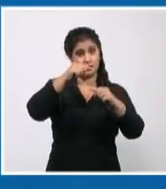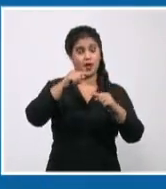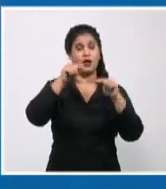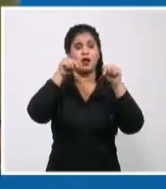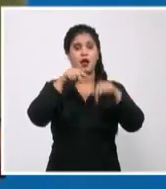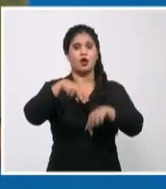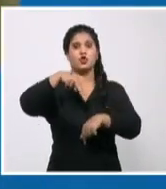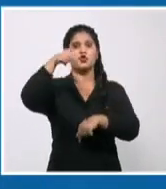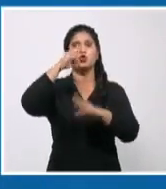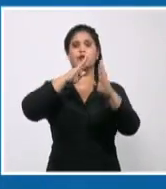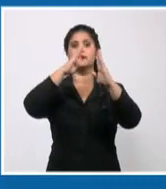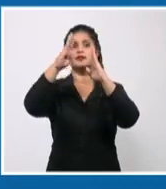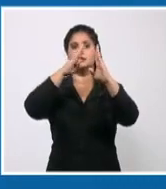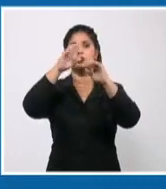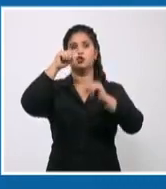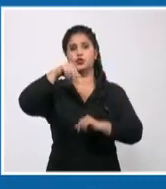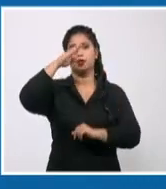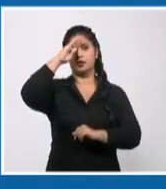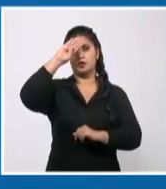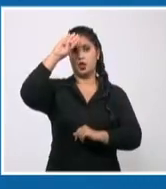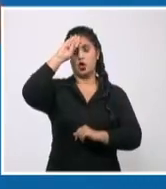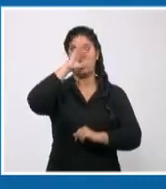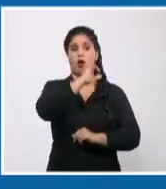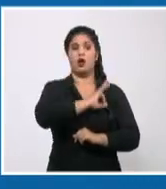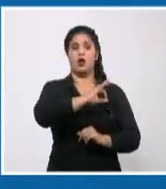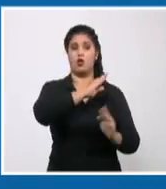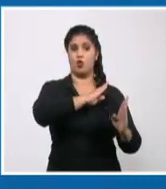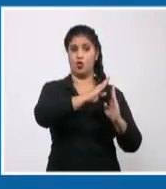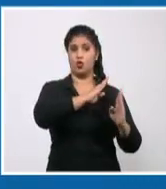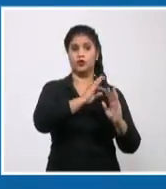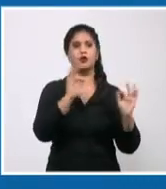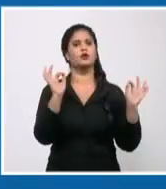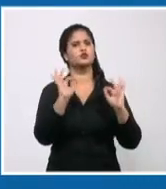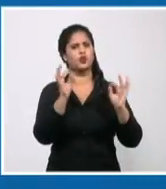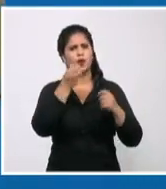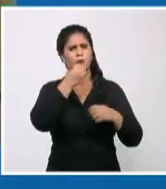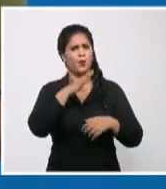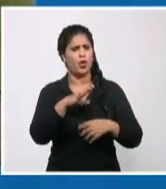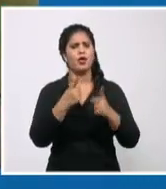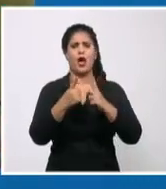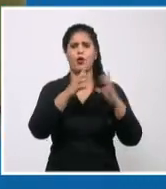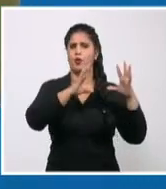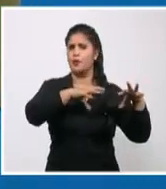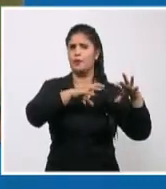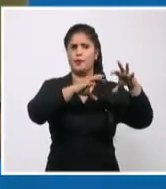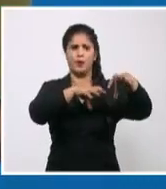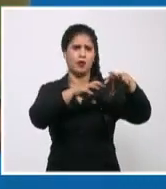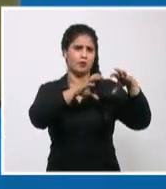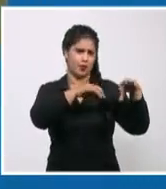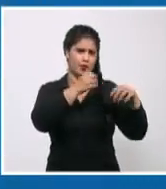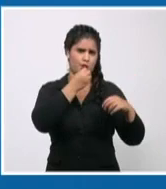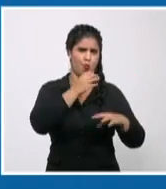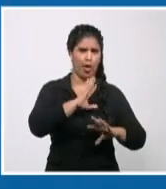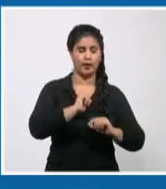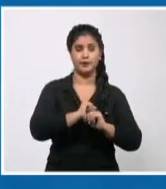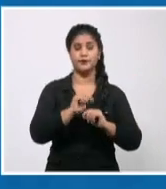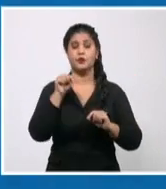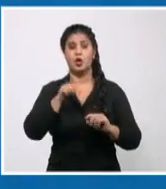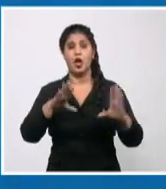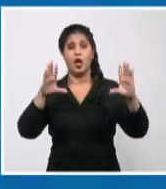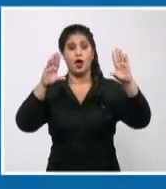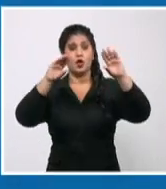norte del centro del país y en el oriente, donde todavía puede llover, pero de manera aislada. En la noche